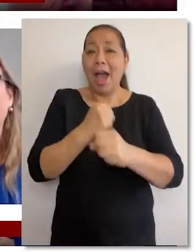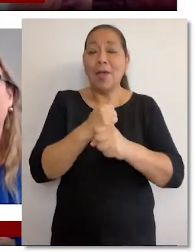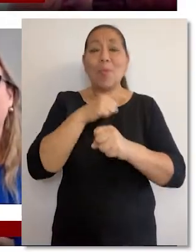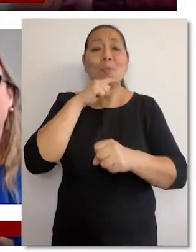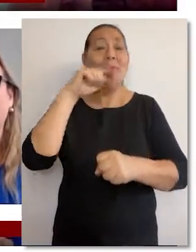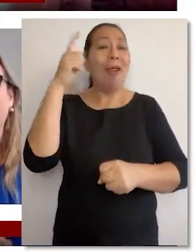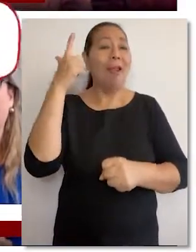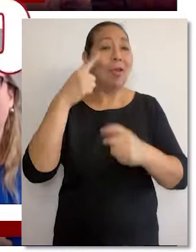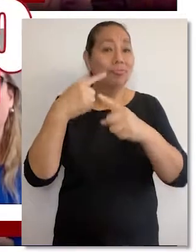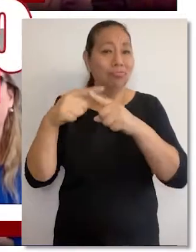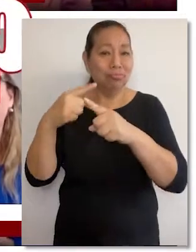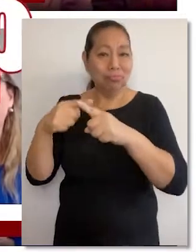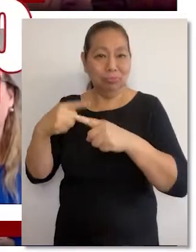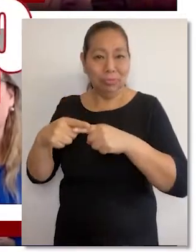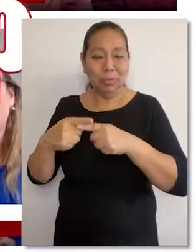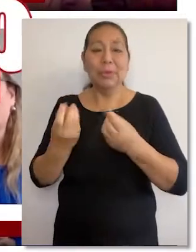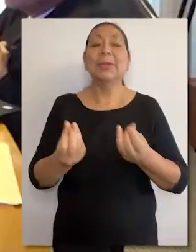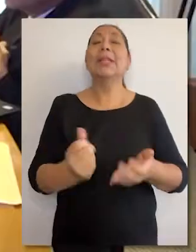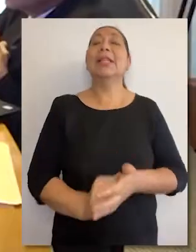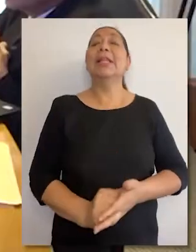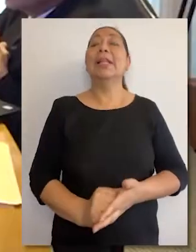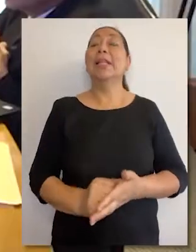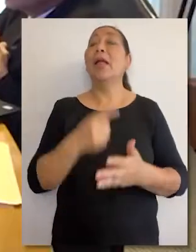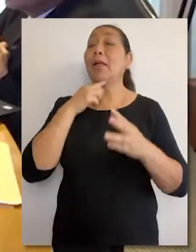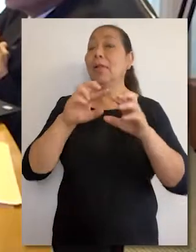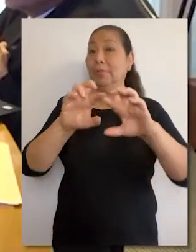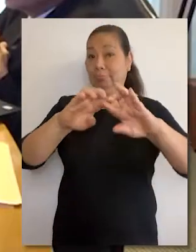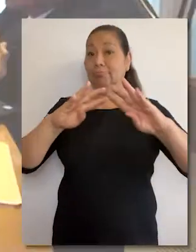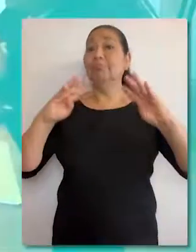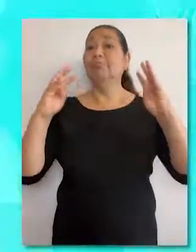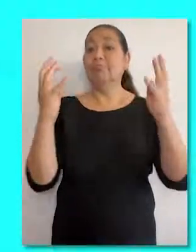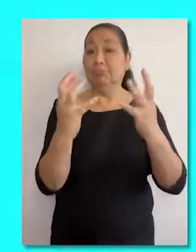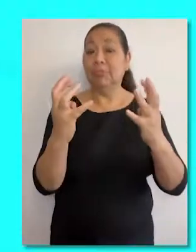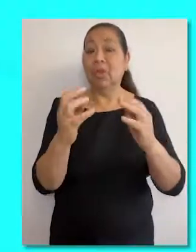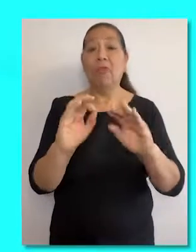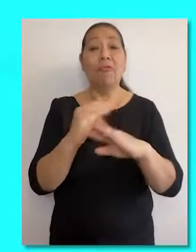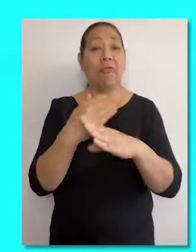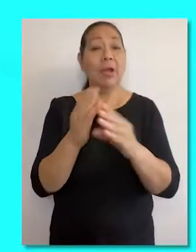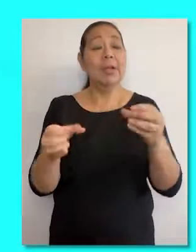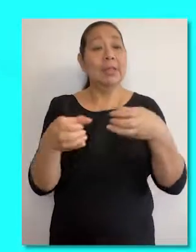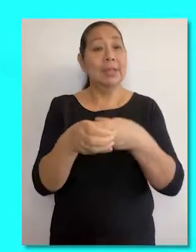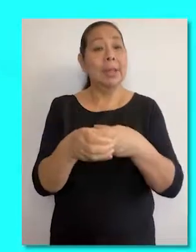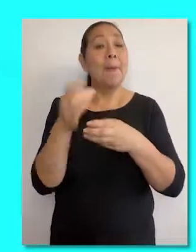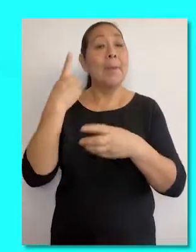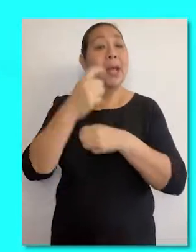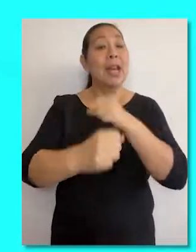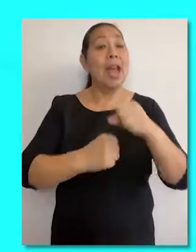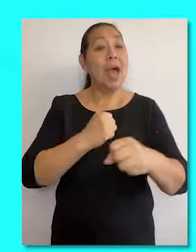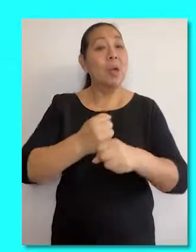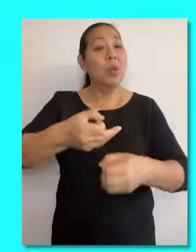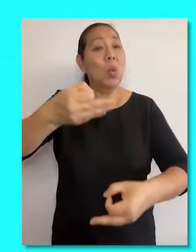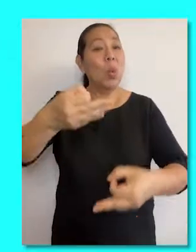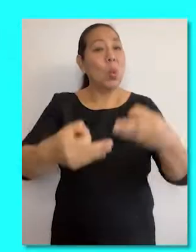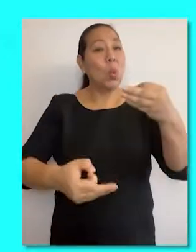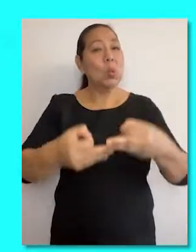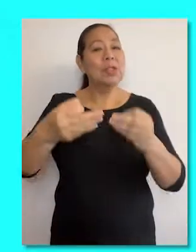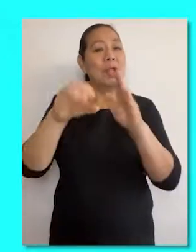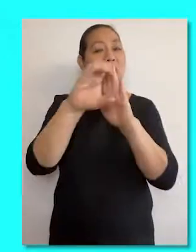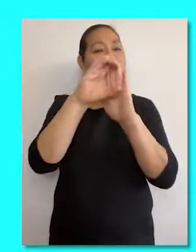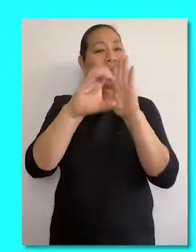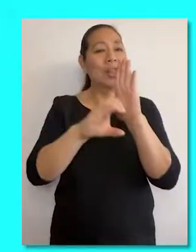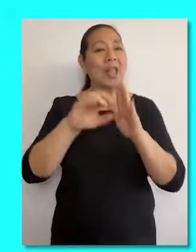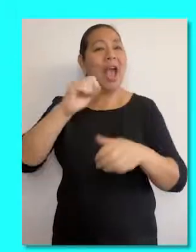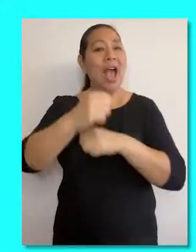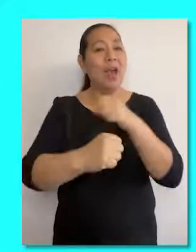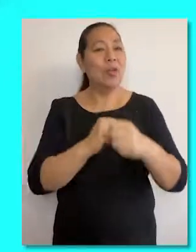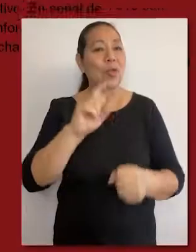líderes del ámbito público y privado. Pleno del TC acordó la conformación de las salas para el año jurisdiccional constitucional